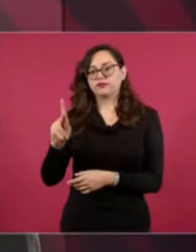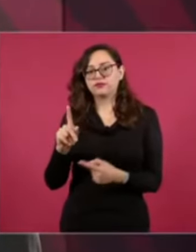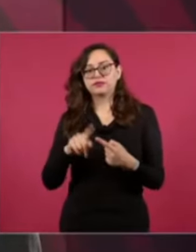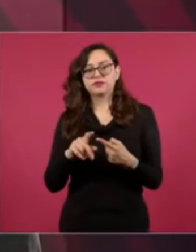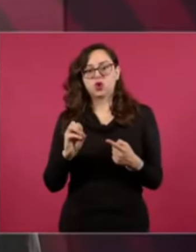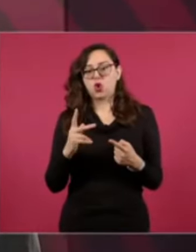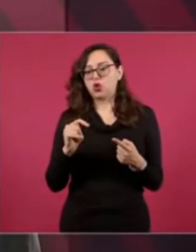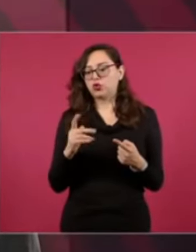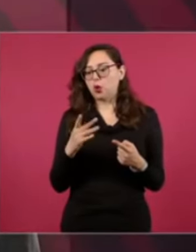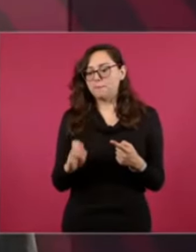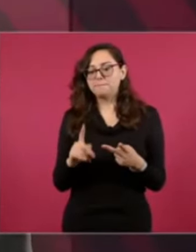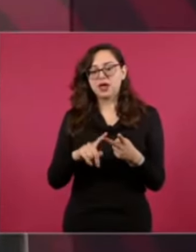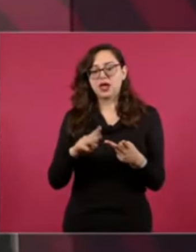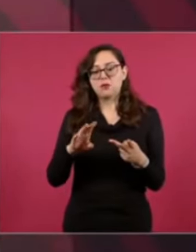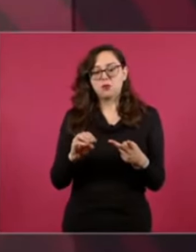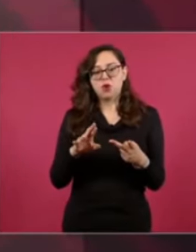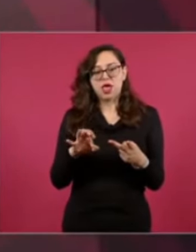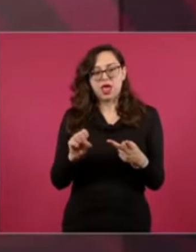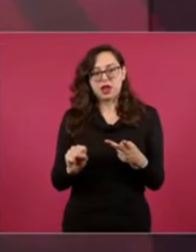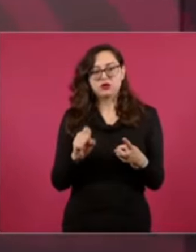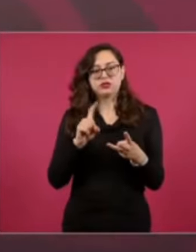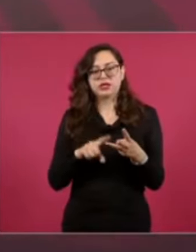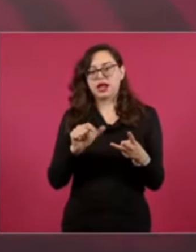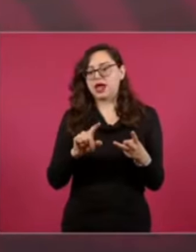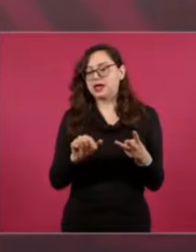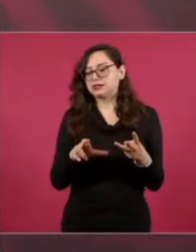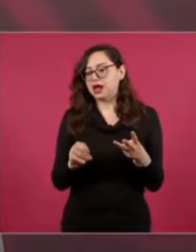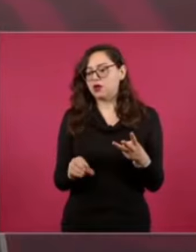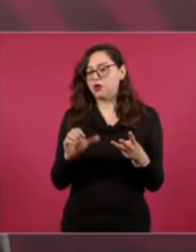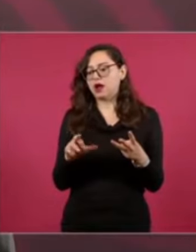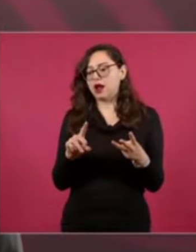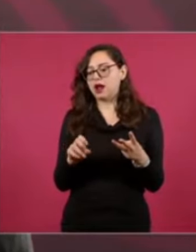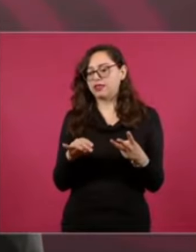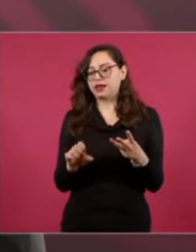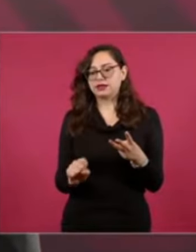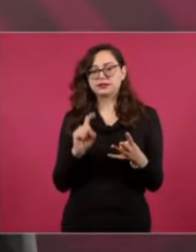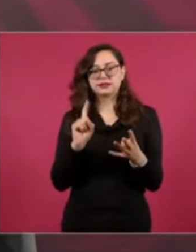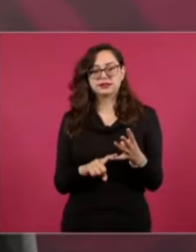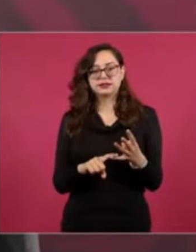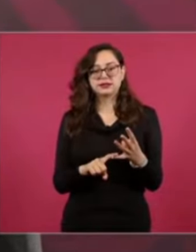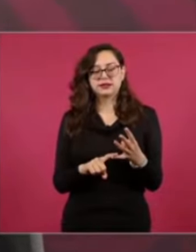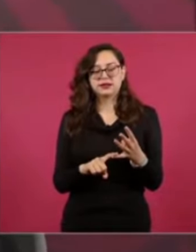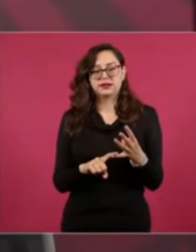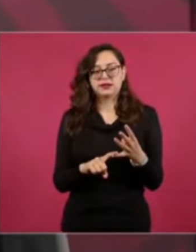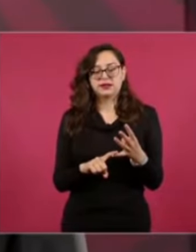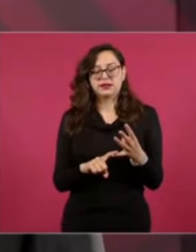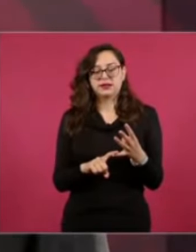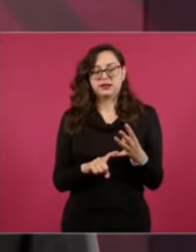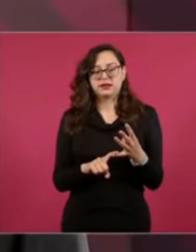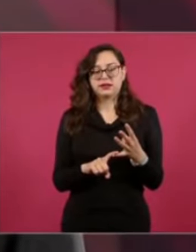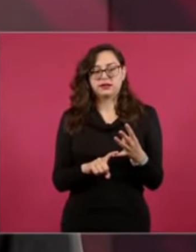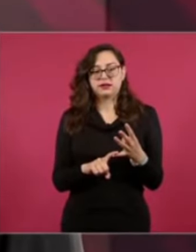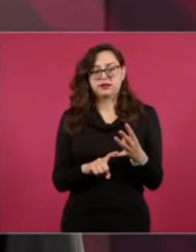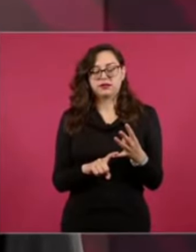Morelos. Incluso. Lázaro Cárdenas. Este. El mismo.